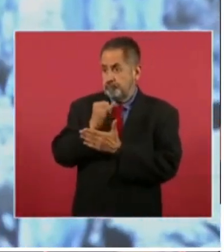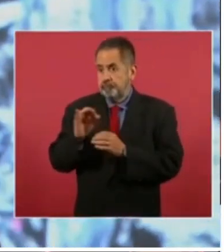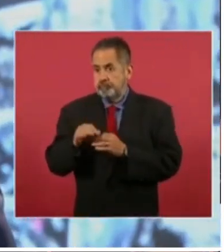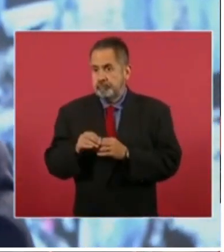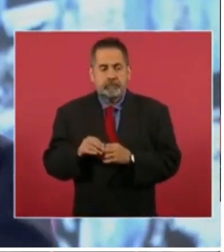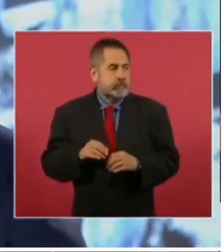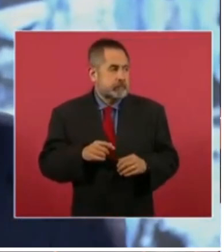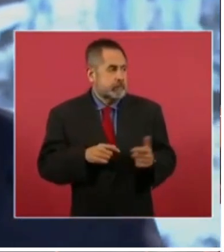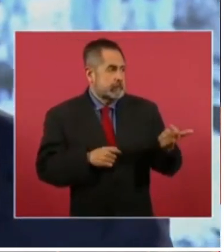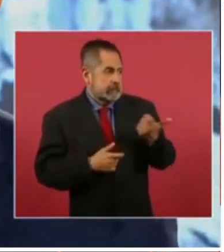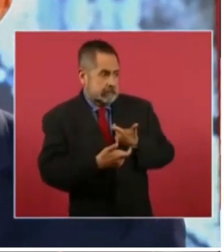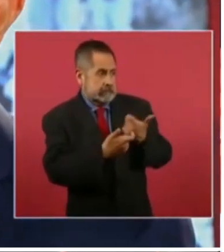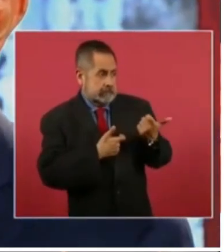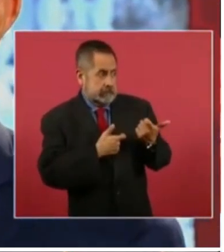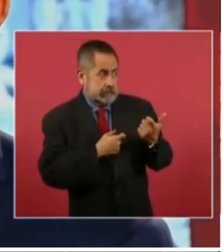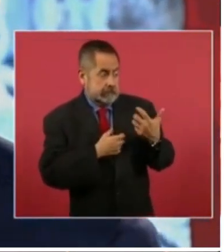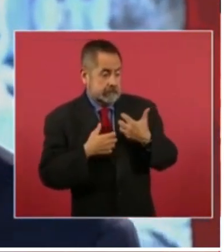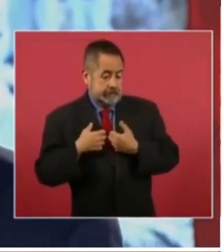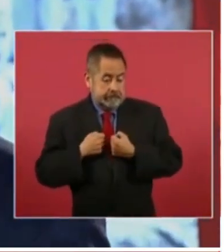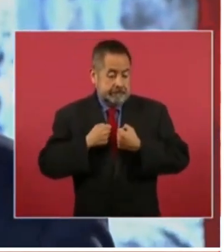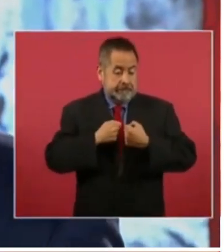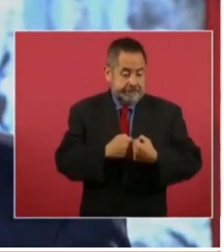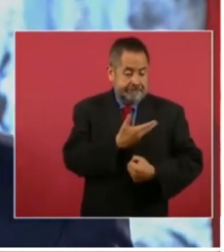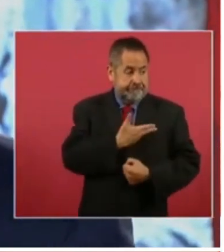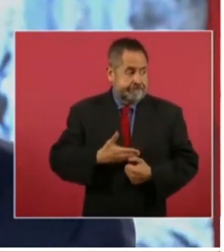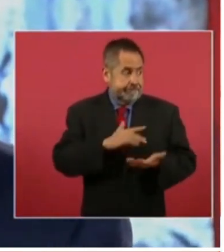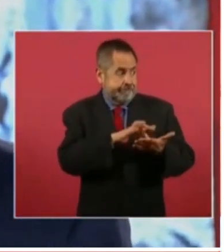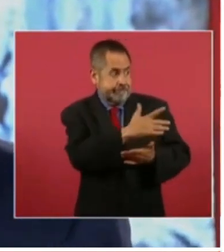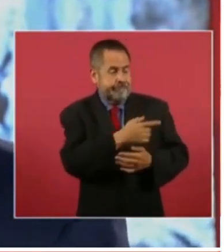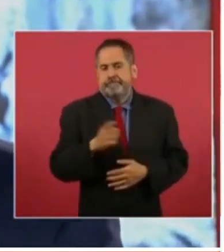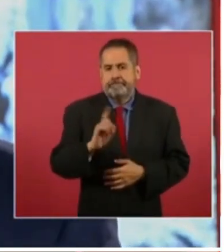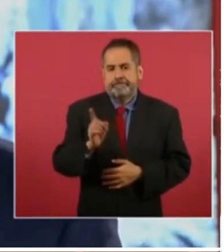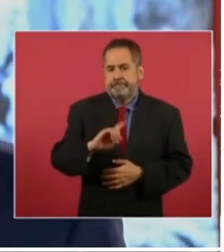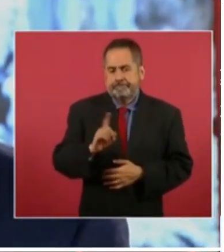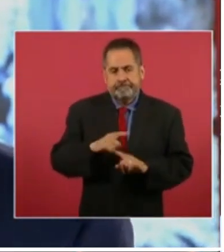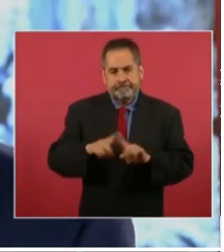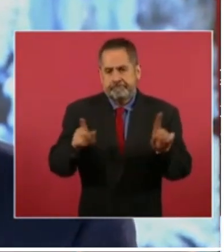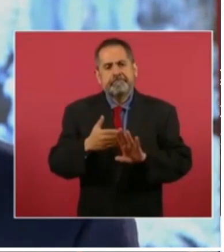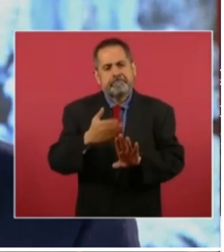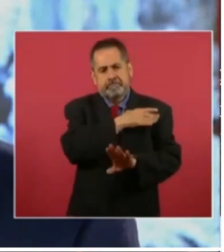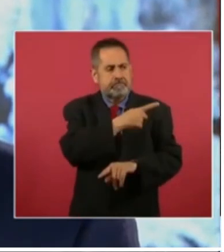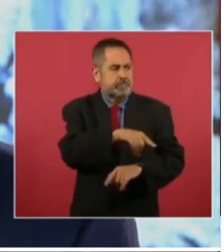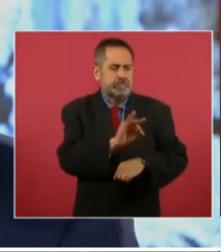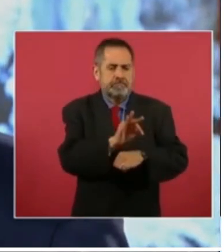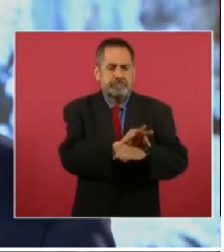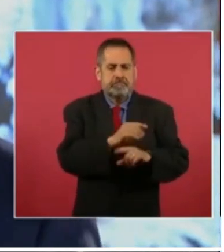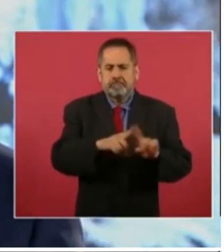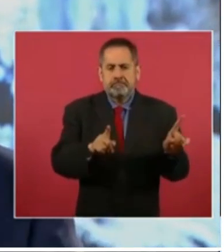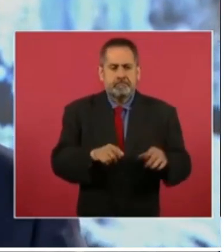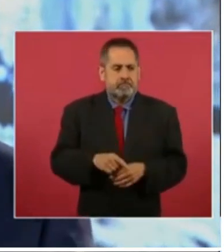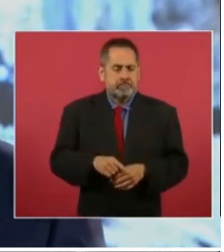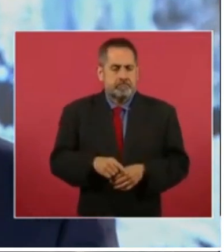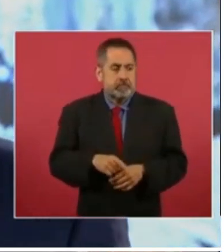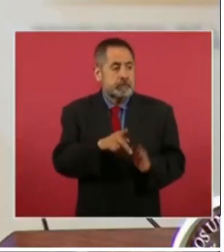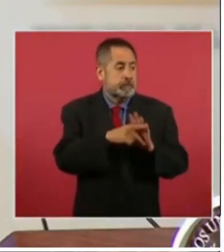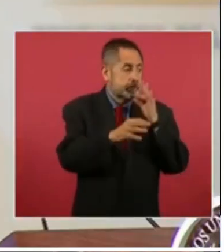por el dinero o por el poder económico, como era antes. O por los medios.